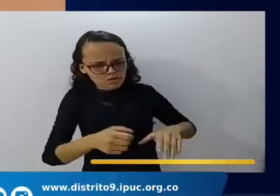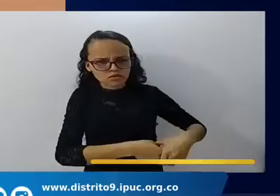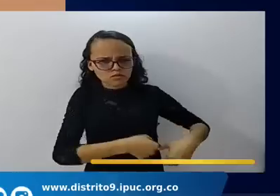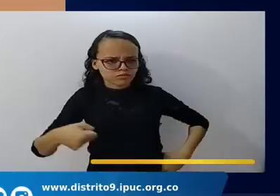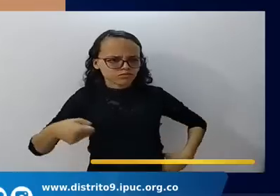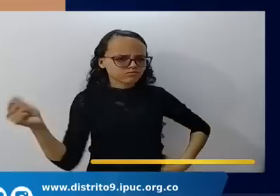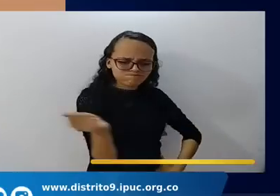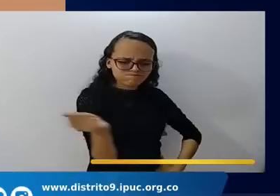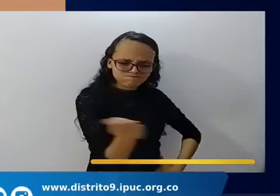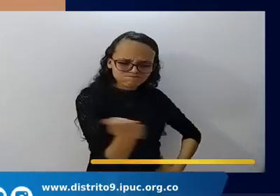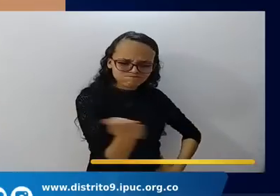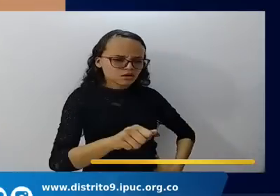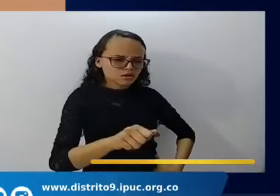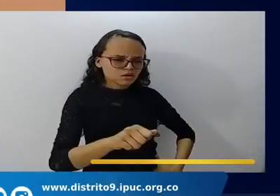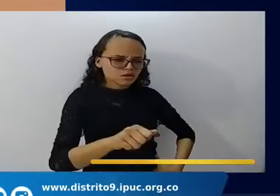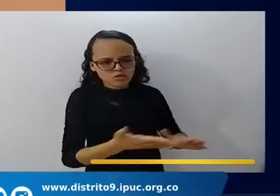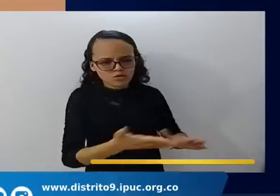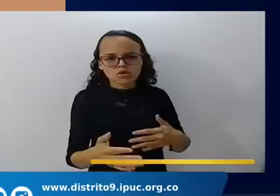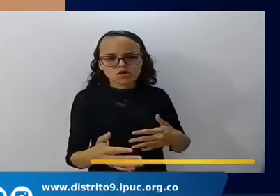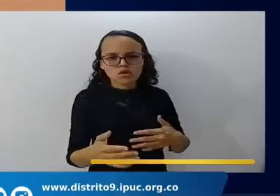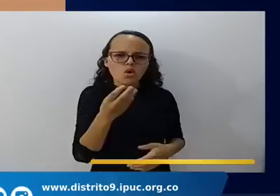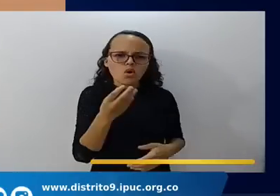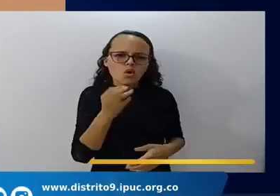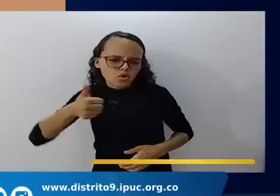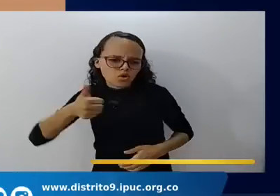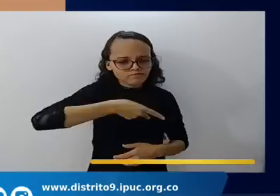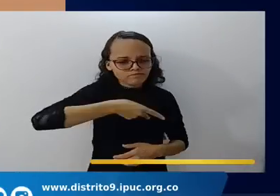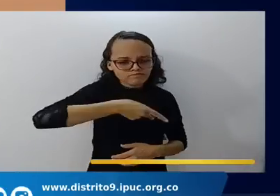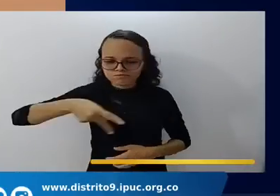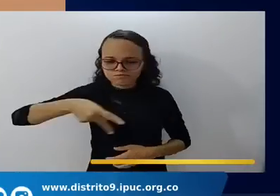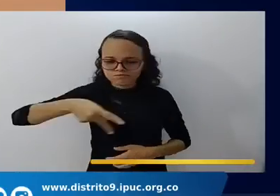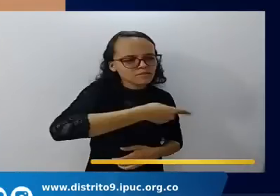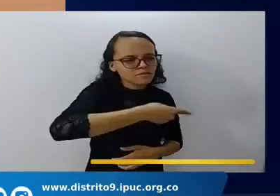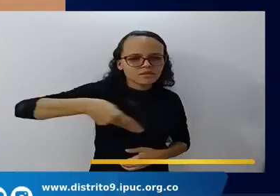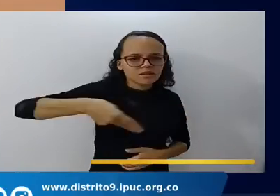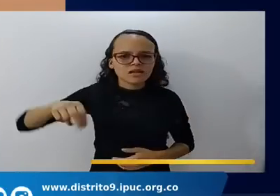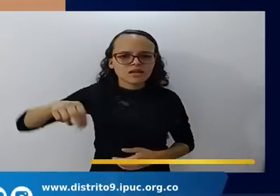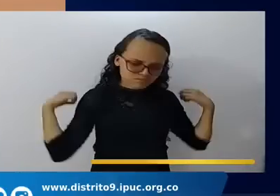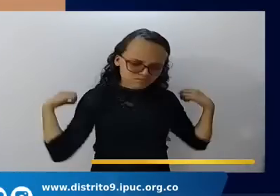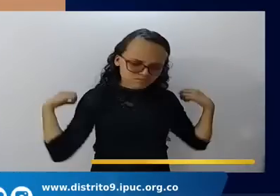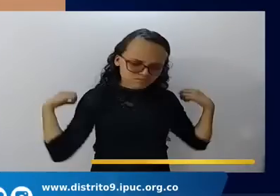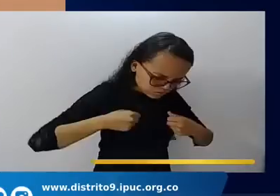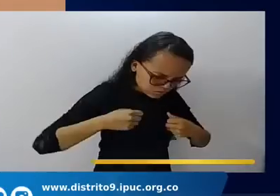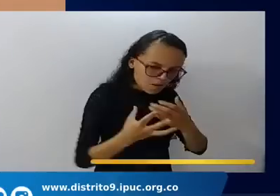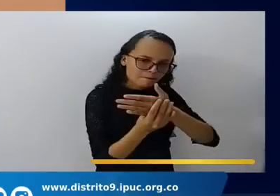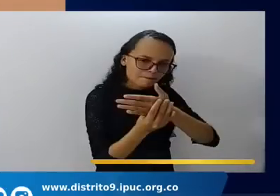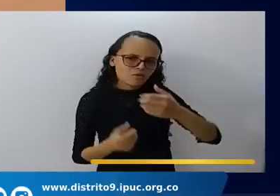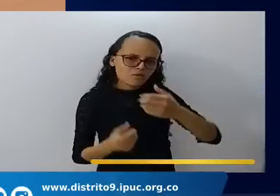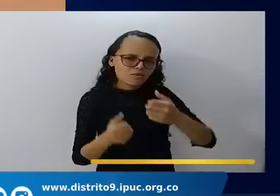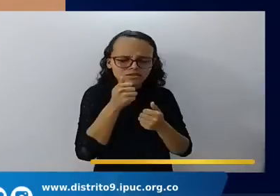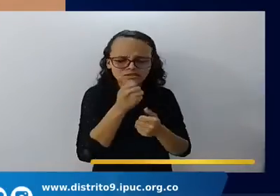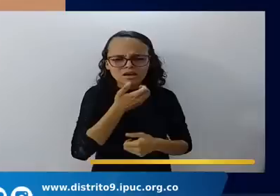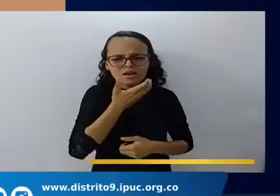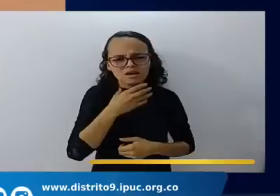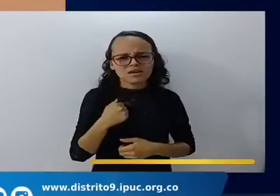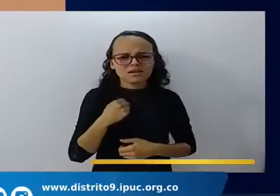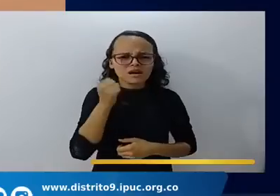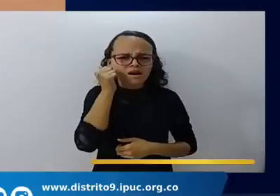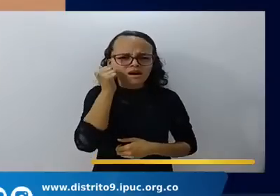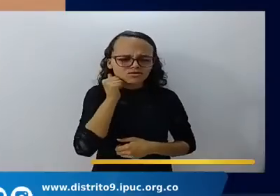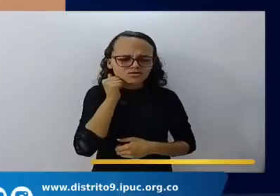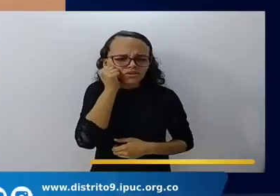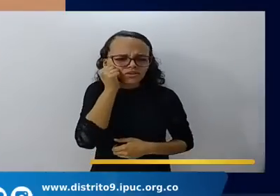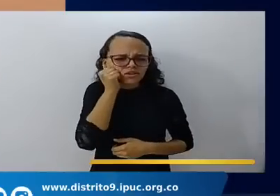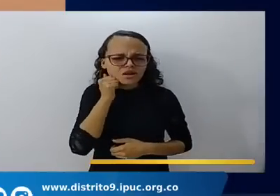espada anduvieron de acá para allá cubiertos de pieles de ovejas y de cabras pobres angustiados maltratados de los cuales